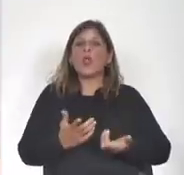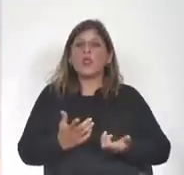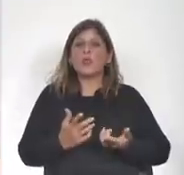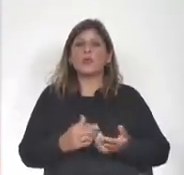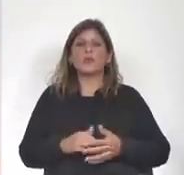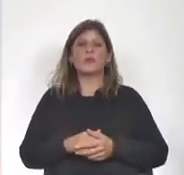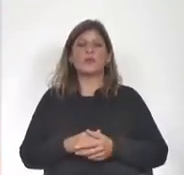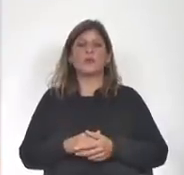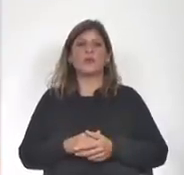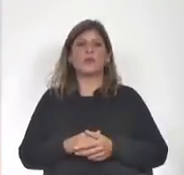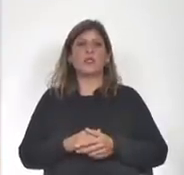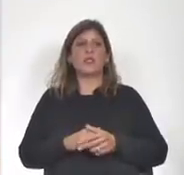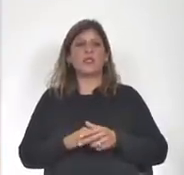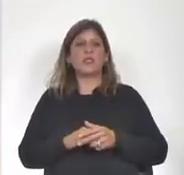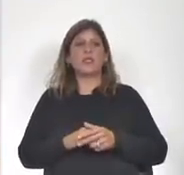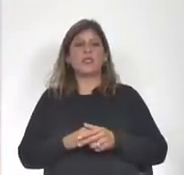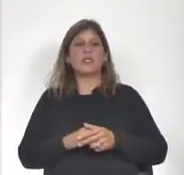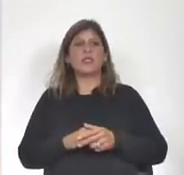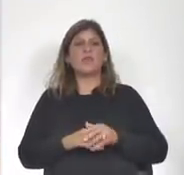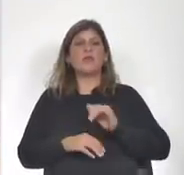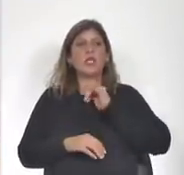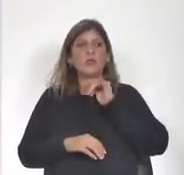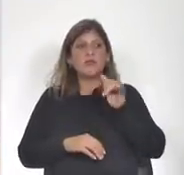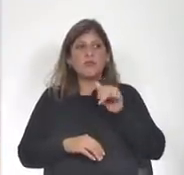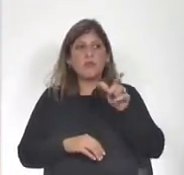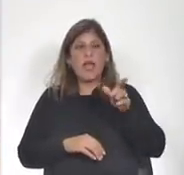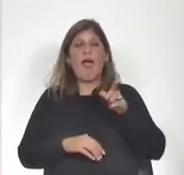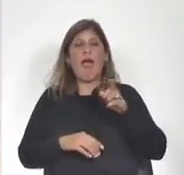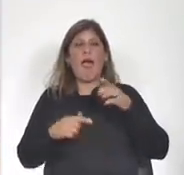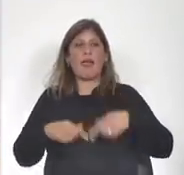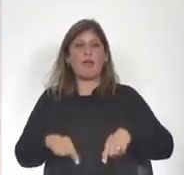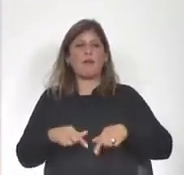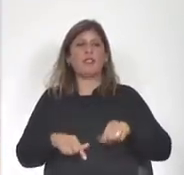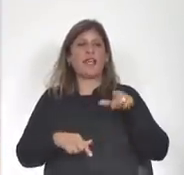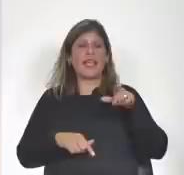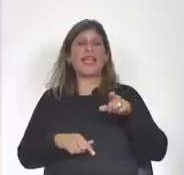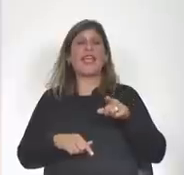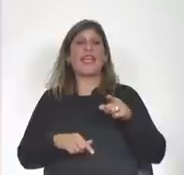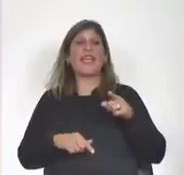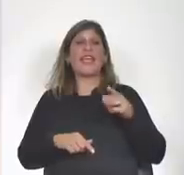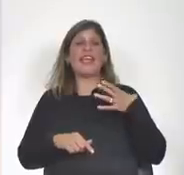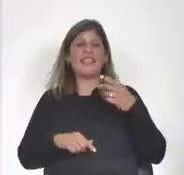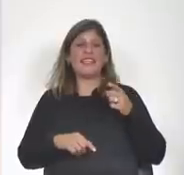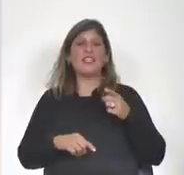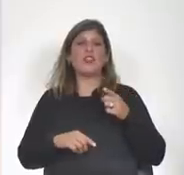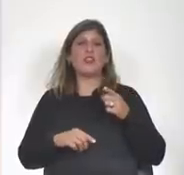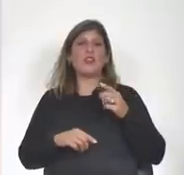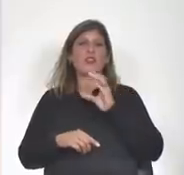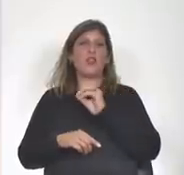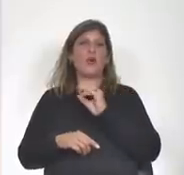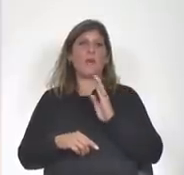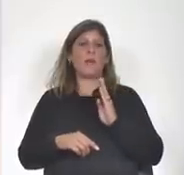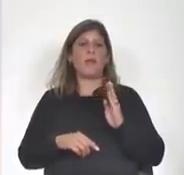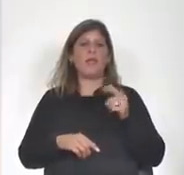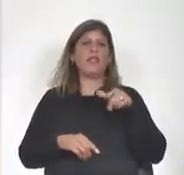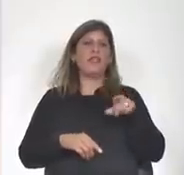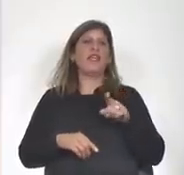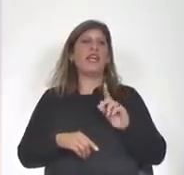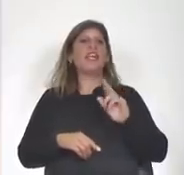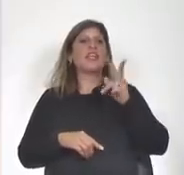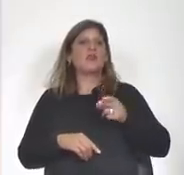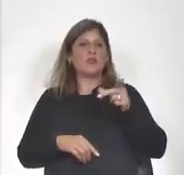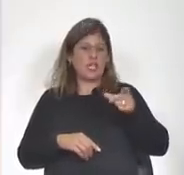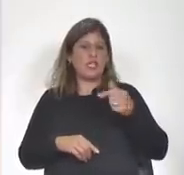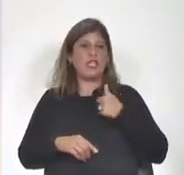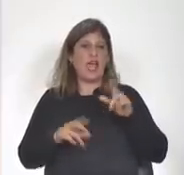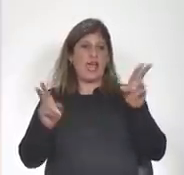se le comunicó a la ministra que el economista Alfie renunciaría al beneficio del que estamos